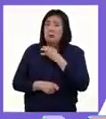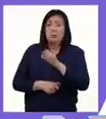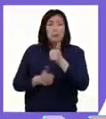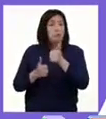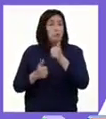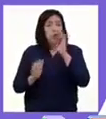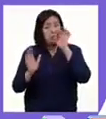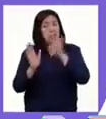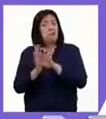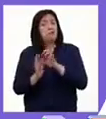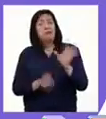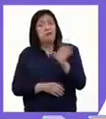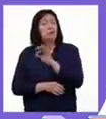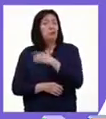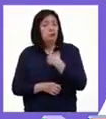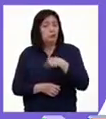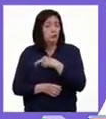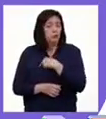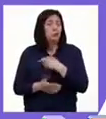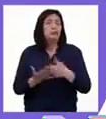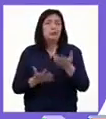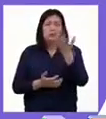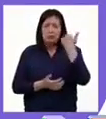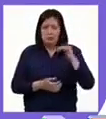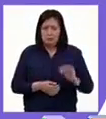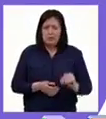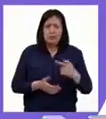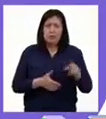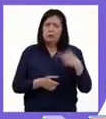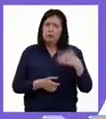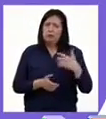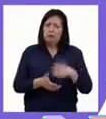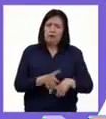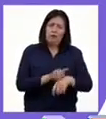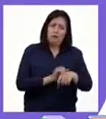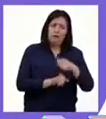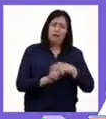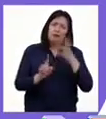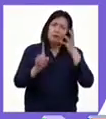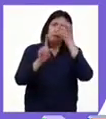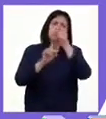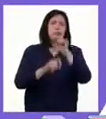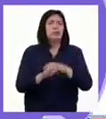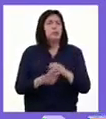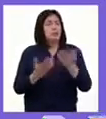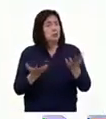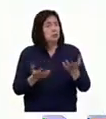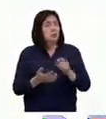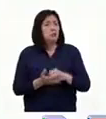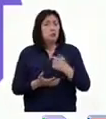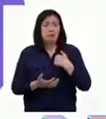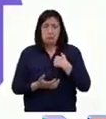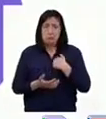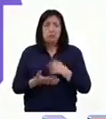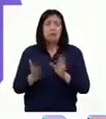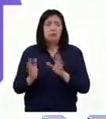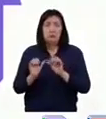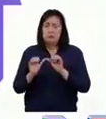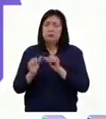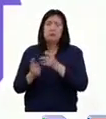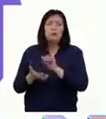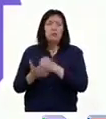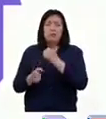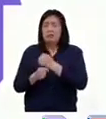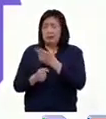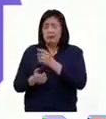es un gran ejemplo para todos. Desde pequeña tuvo que esforzarse mucho para lograr sus objetivos y gracias a su garantía, perseverancia y